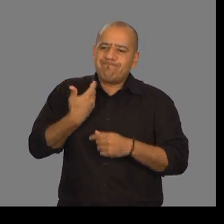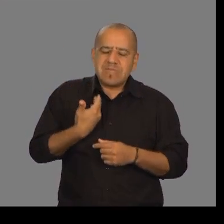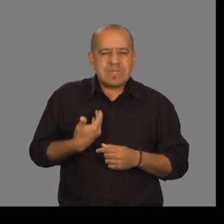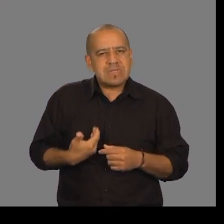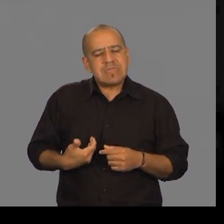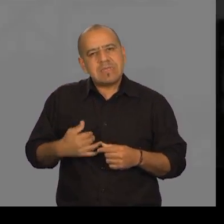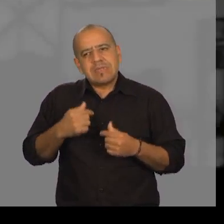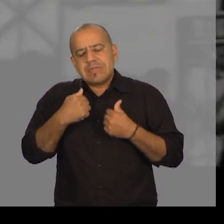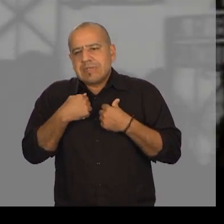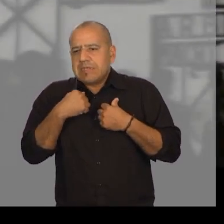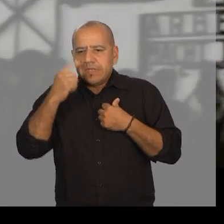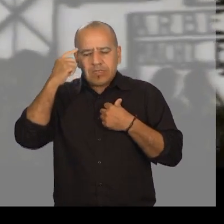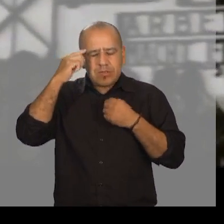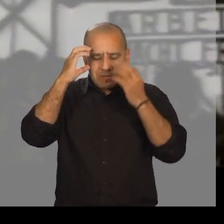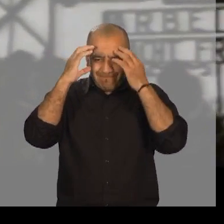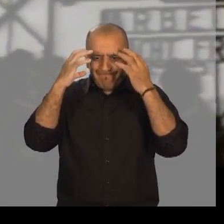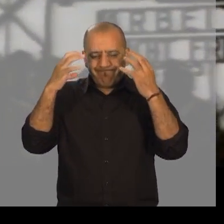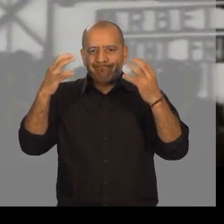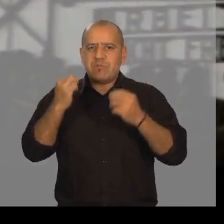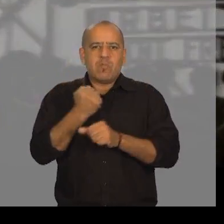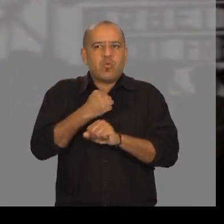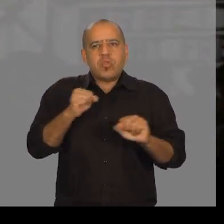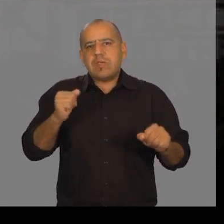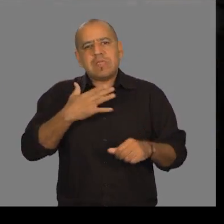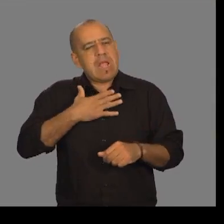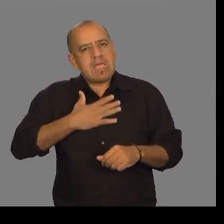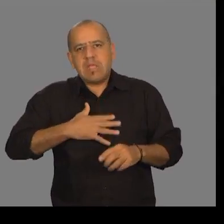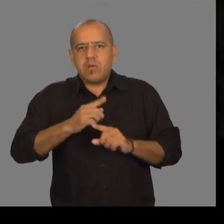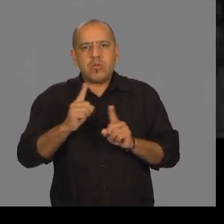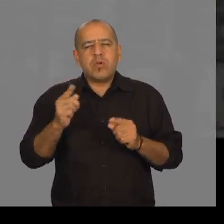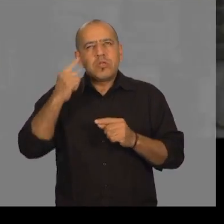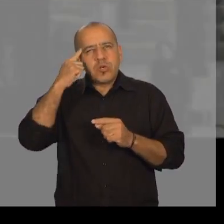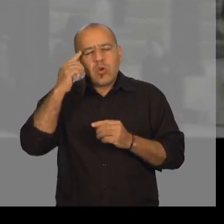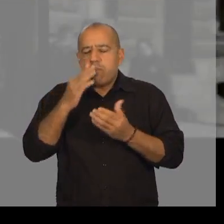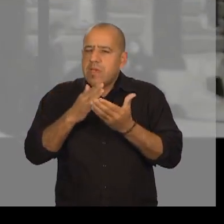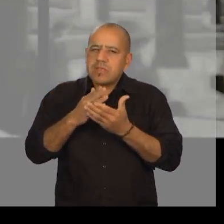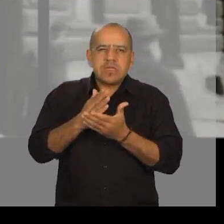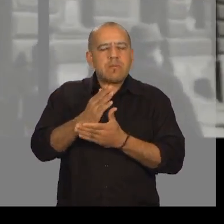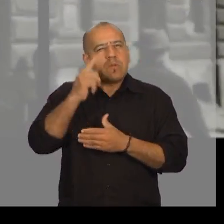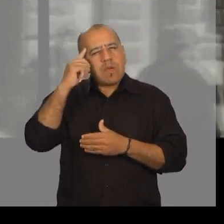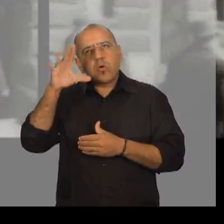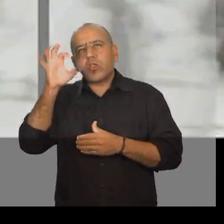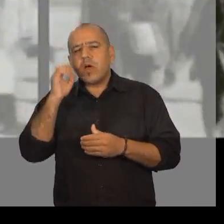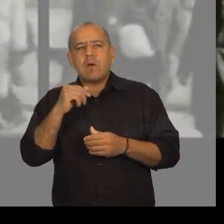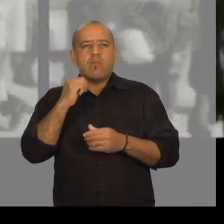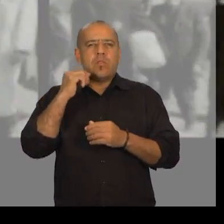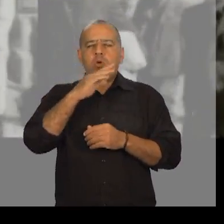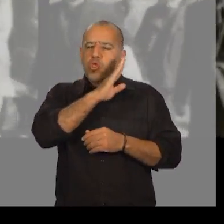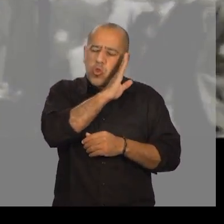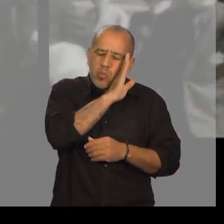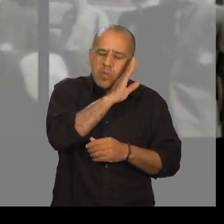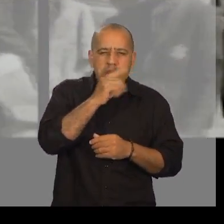fuertemente me atormentaba. No me dejaba en paz. Durante el día y con pesadillas por las noches.